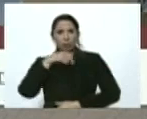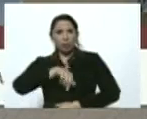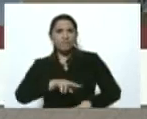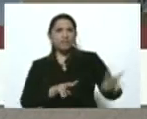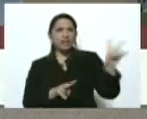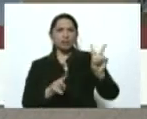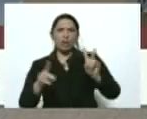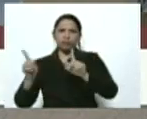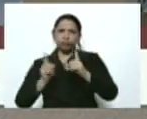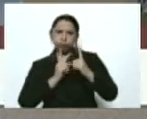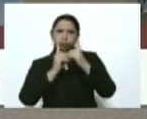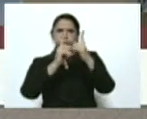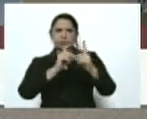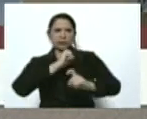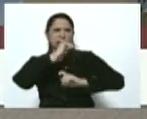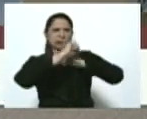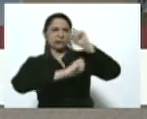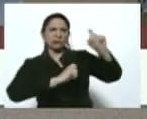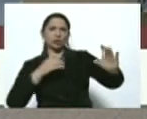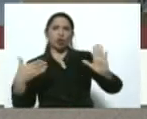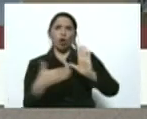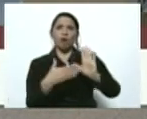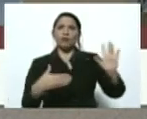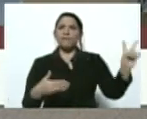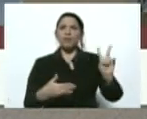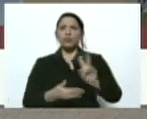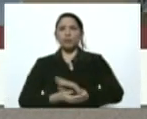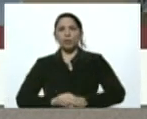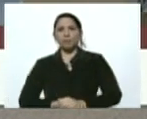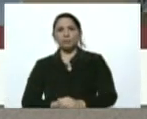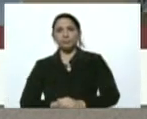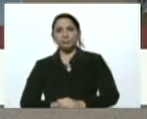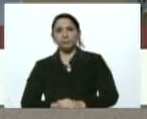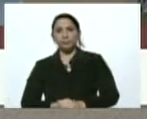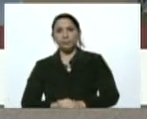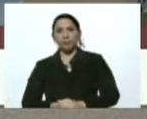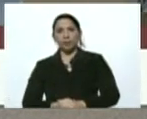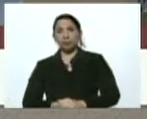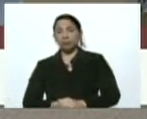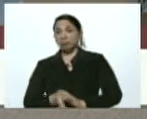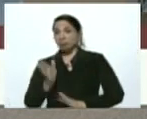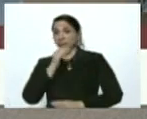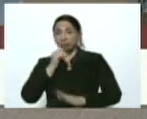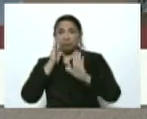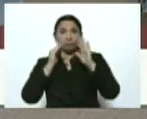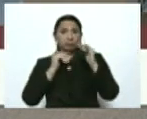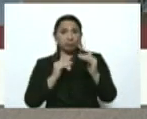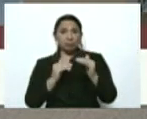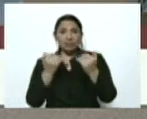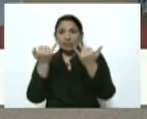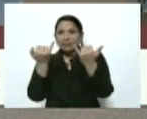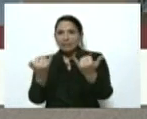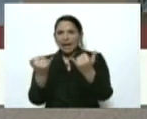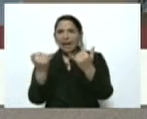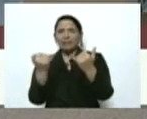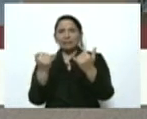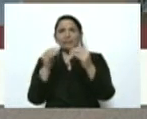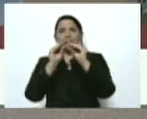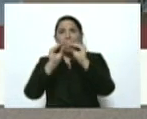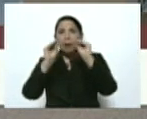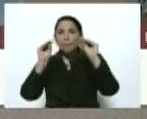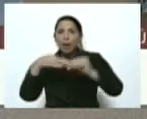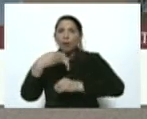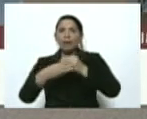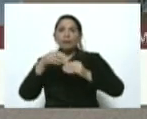persecución un odio desmedido contra nuestra patria desatendiendo lo que ya el llamado que ha hecho ya